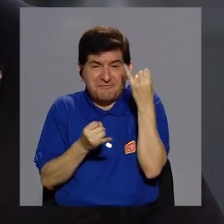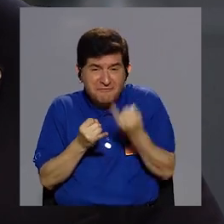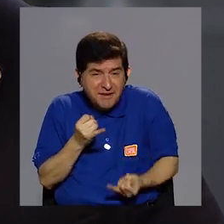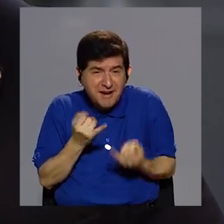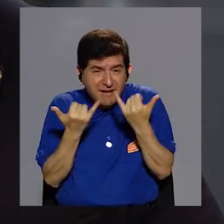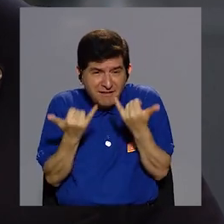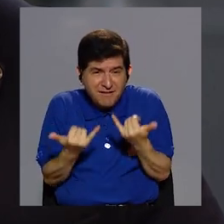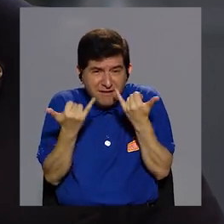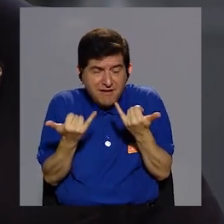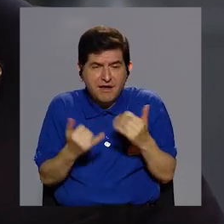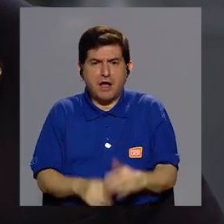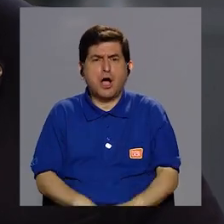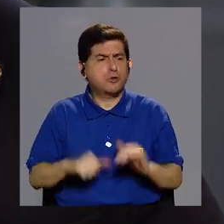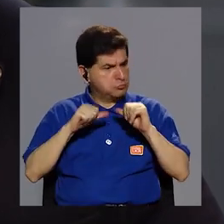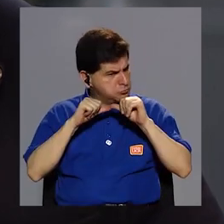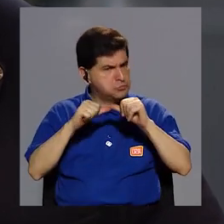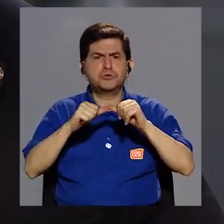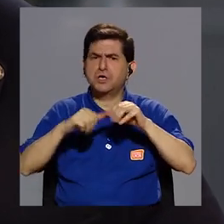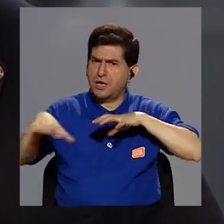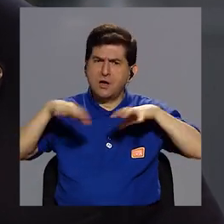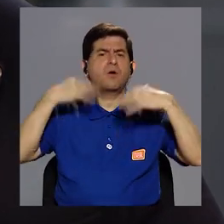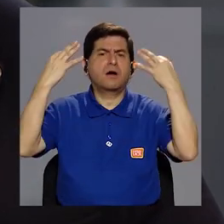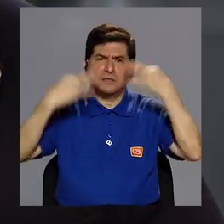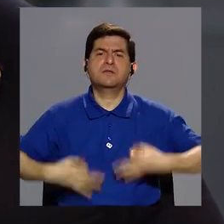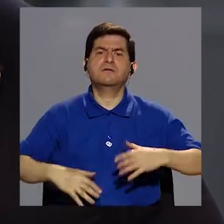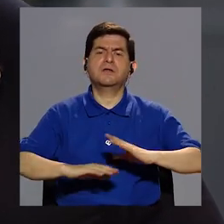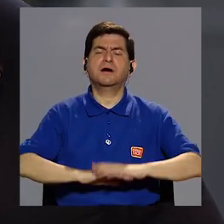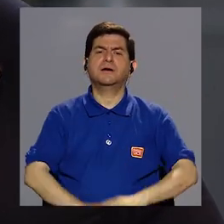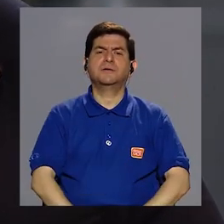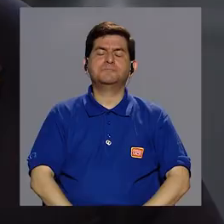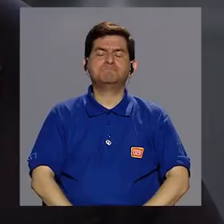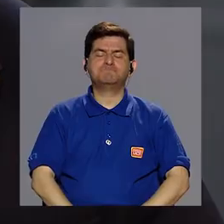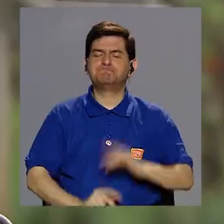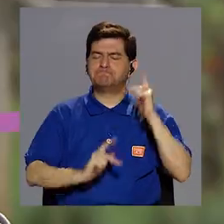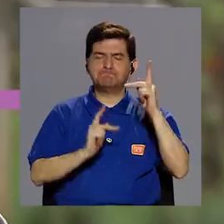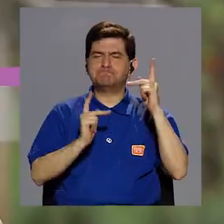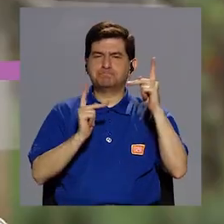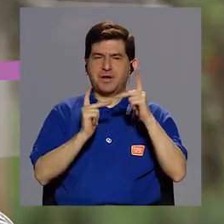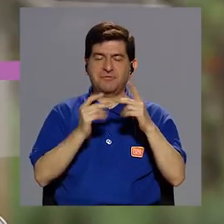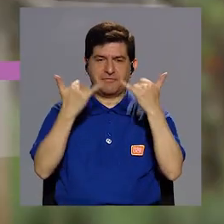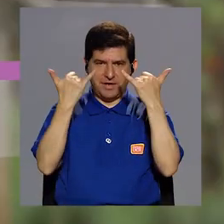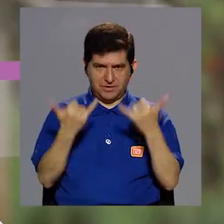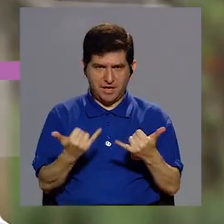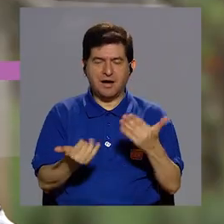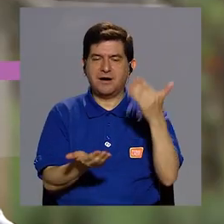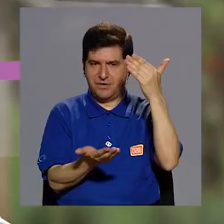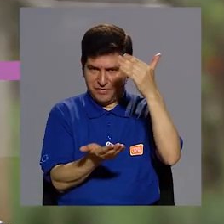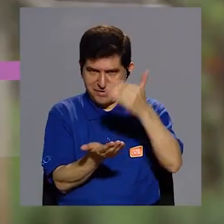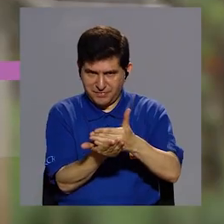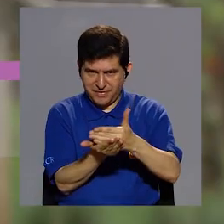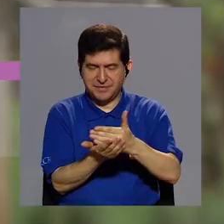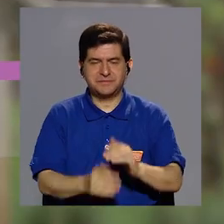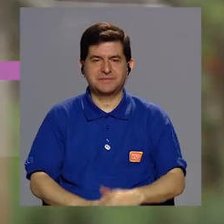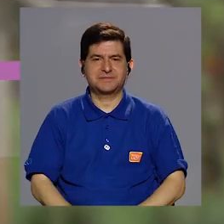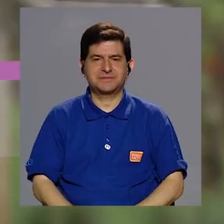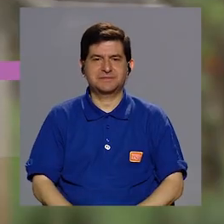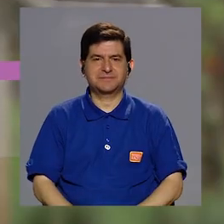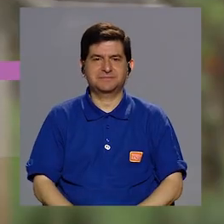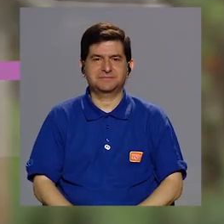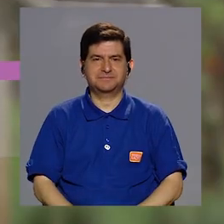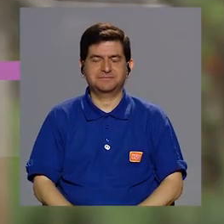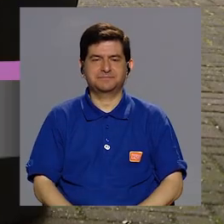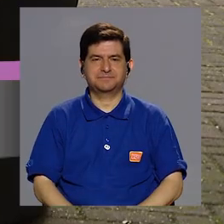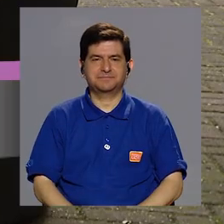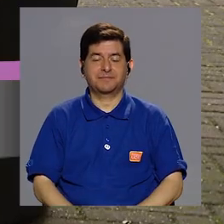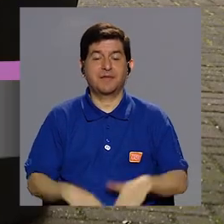terminales que continúen haciendo actividad física. Perfecto. Bueno, vamos a hacer aquí un nuevo corte